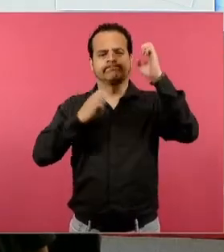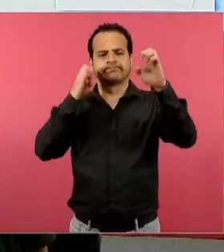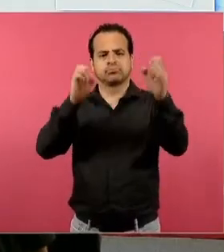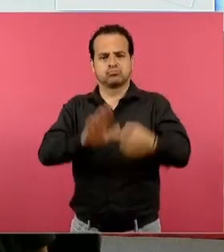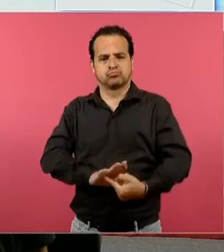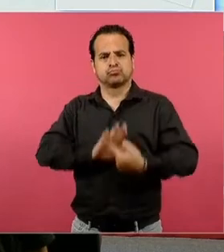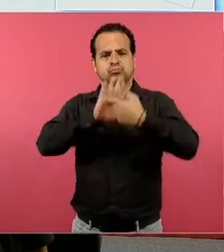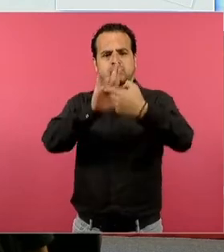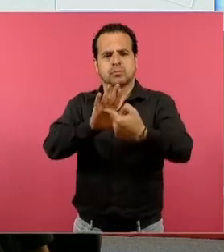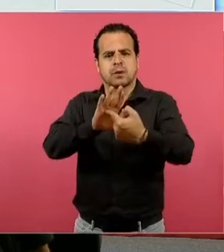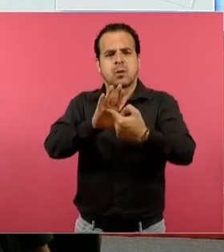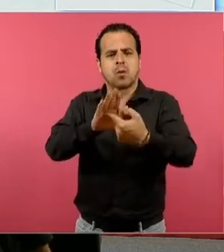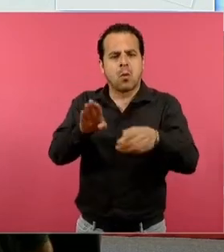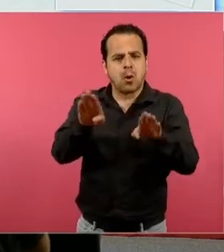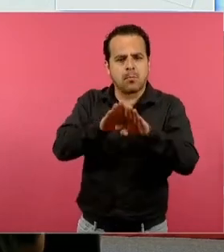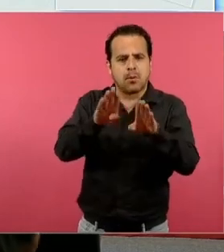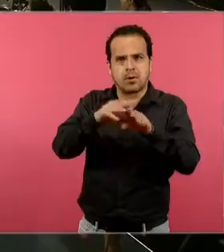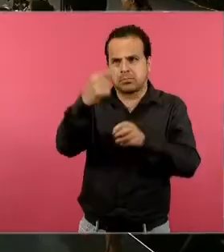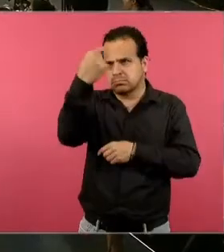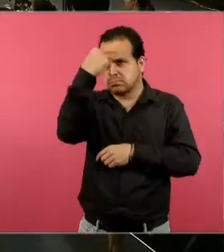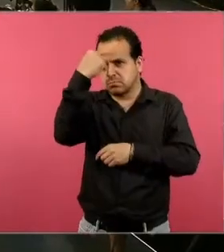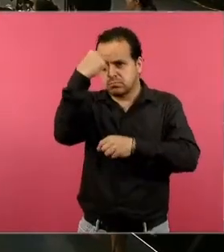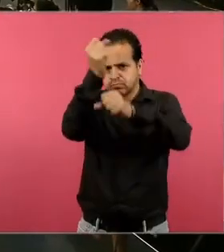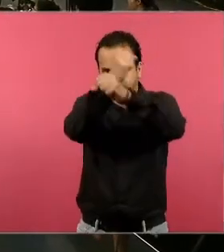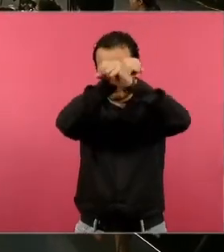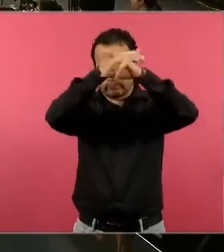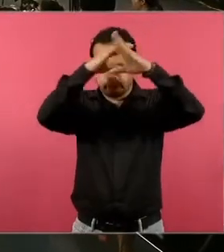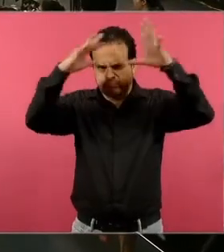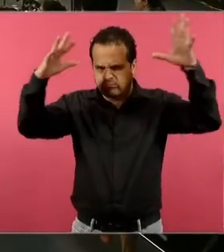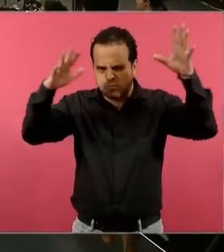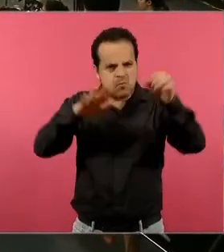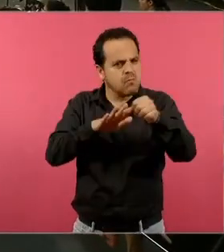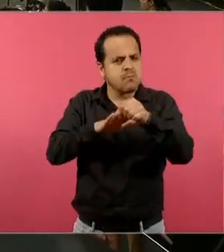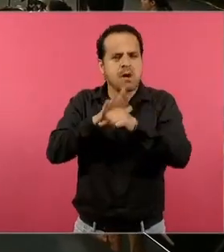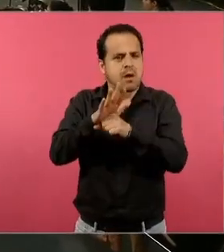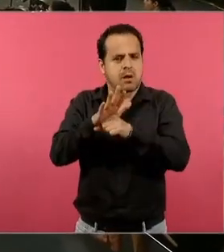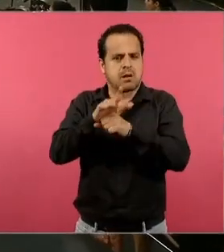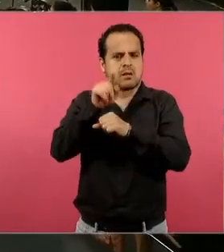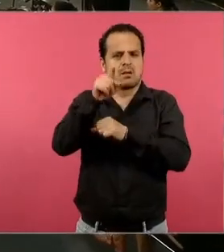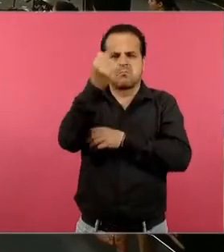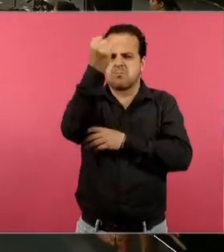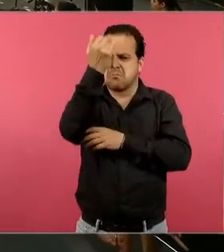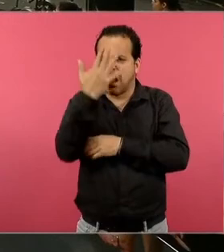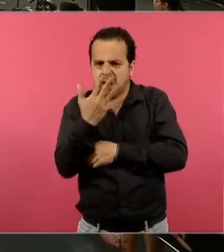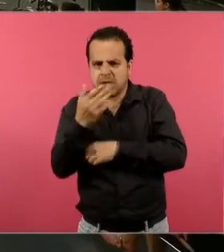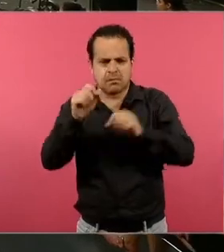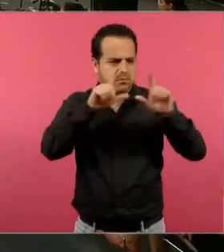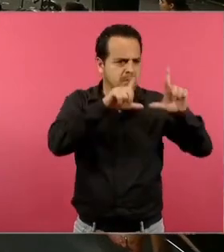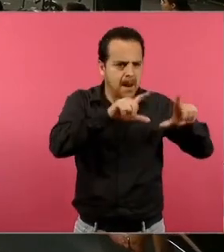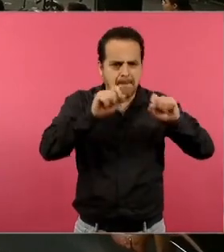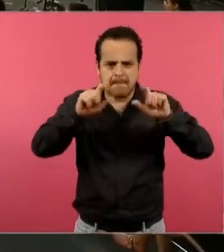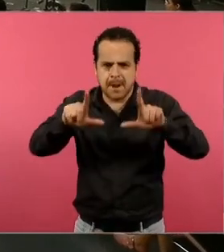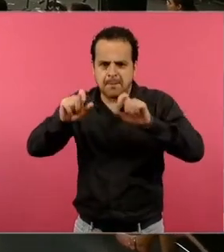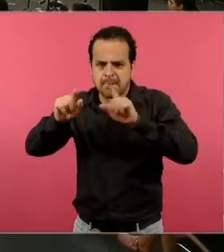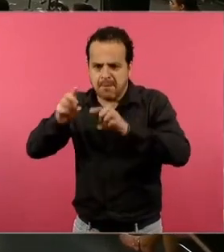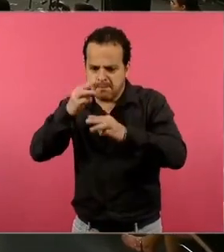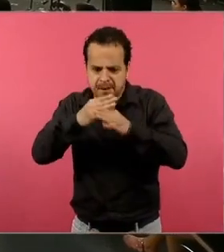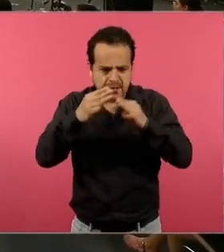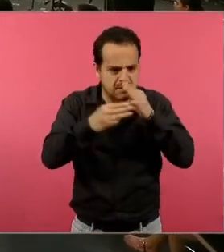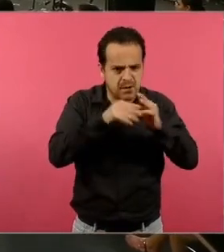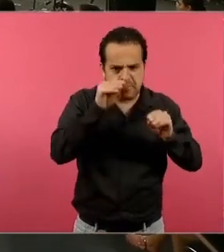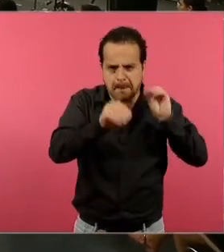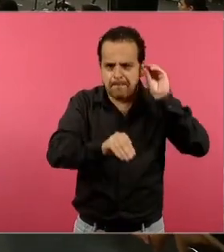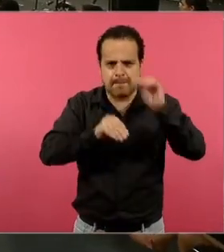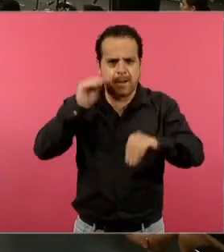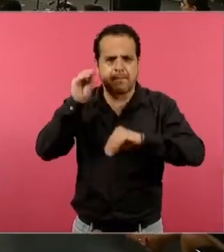escribirla, a través de qué, el uso de tarjetas, el uso de algunos materiales específicos. Seguido de